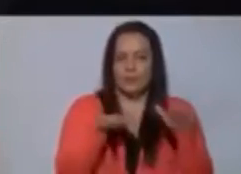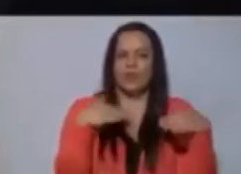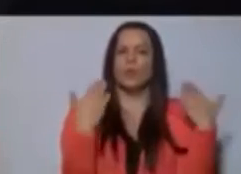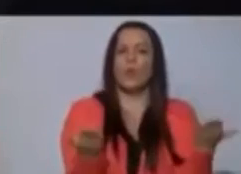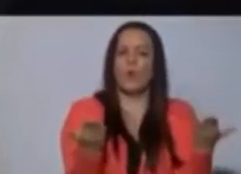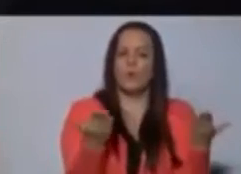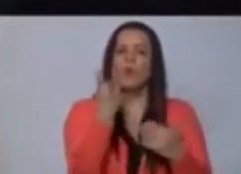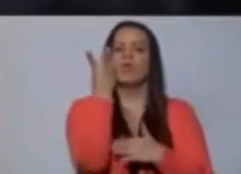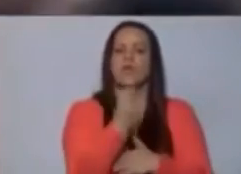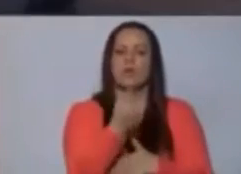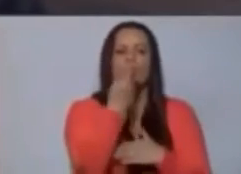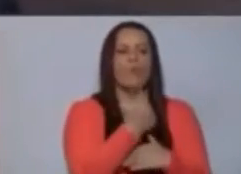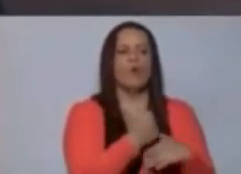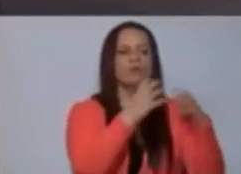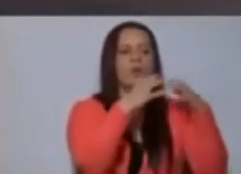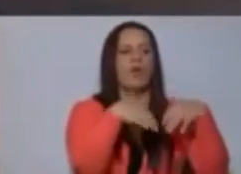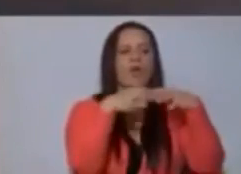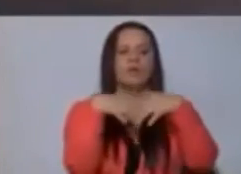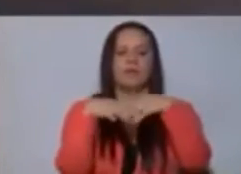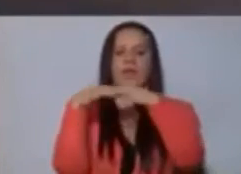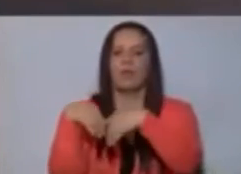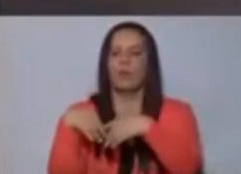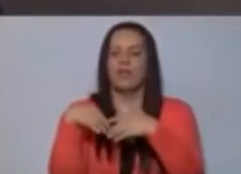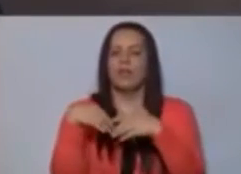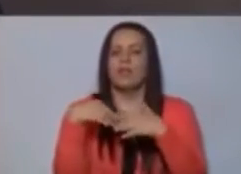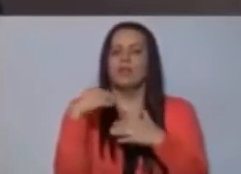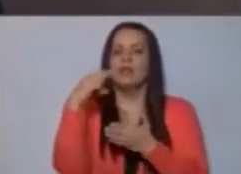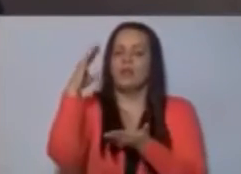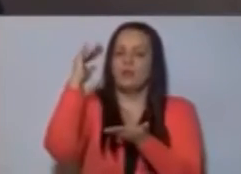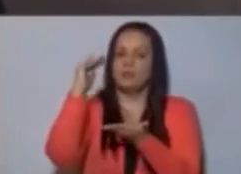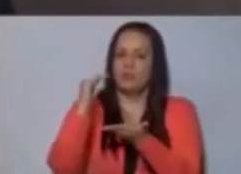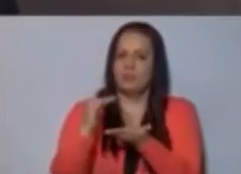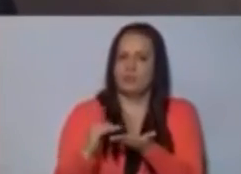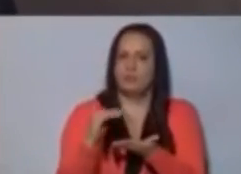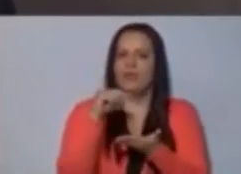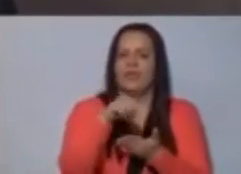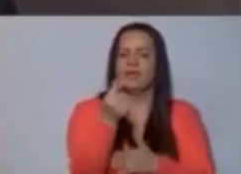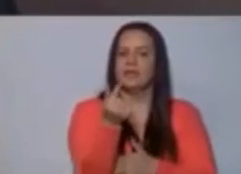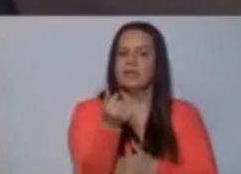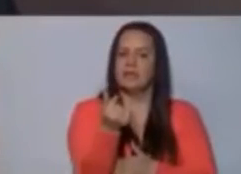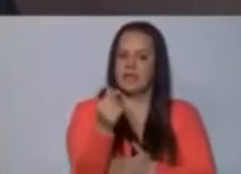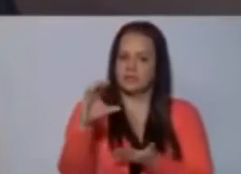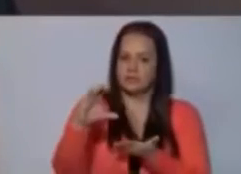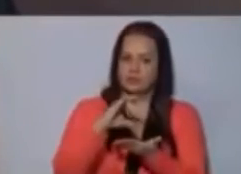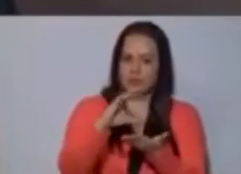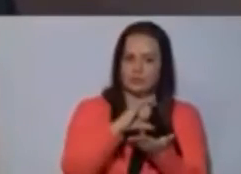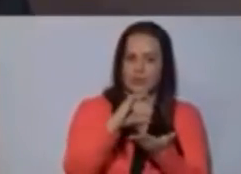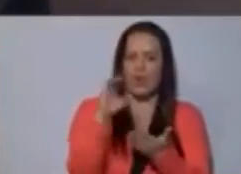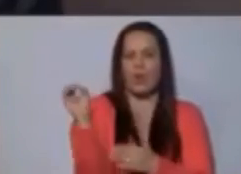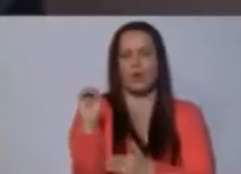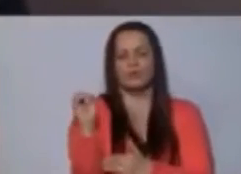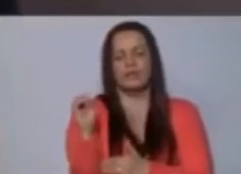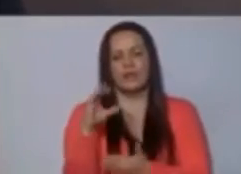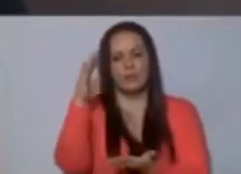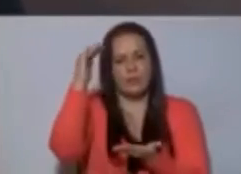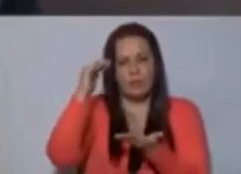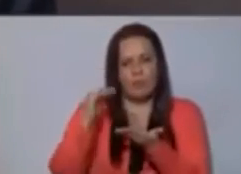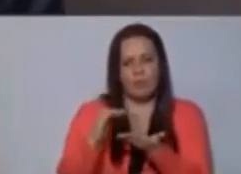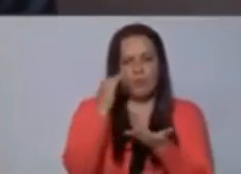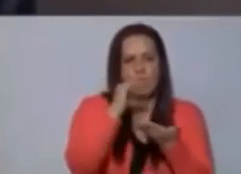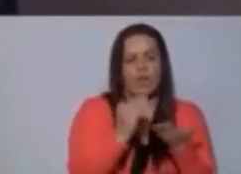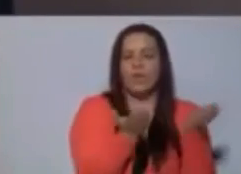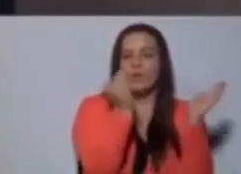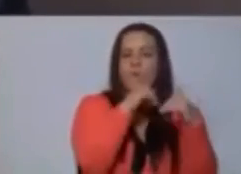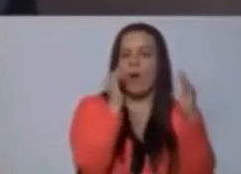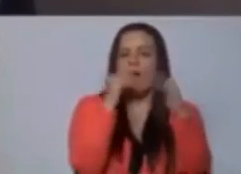y cuánto se han caído los ingresos ordinarios. Y habiéndose caído los ingresos ordinarios, no ha